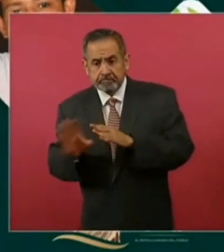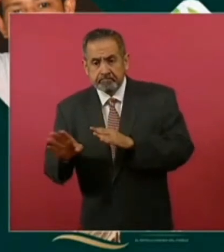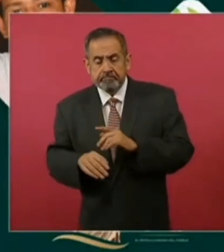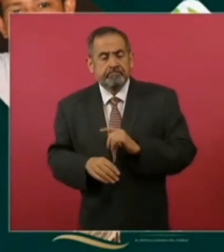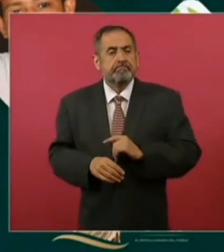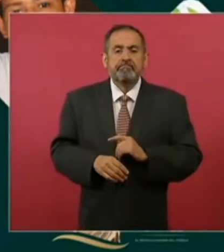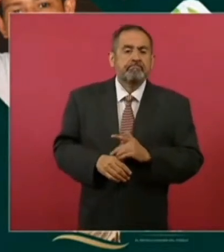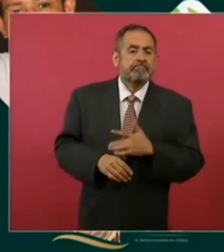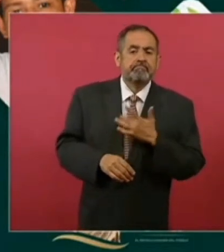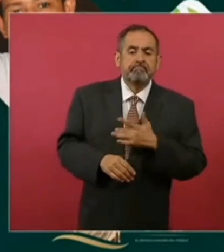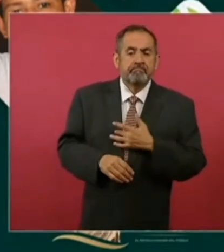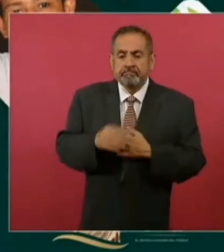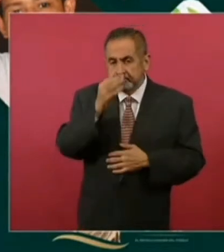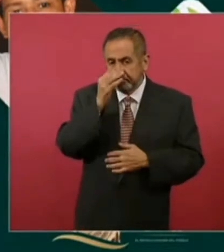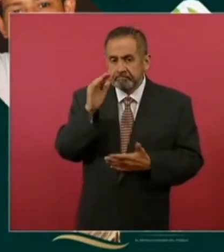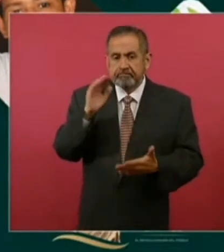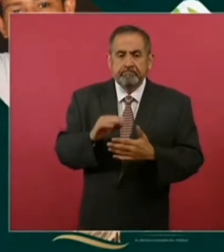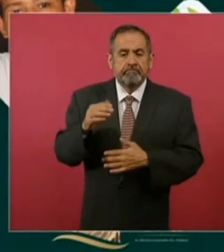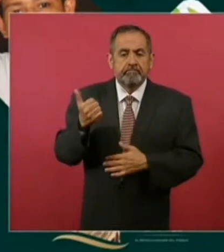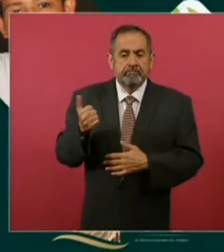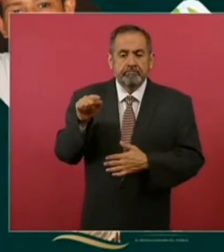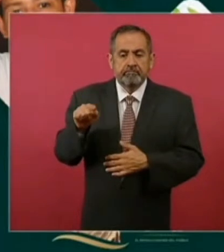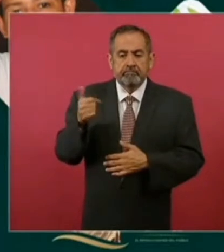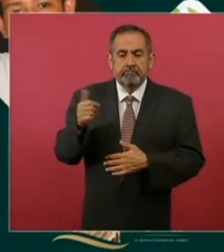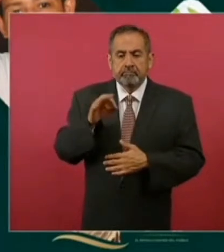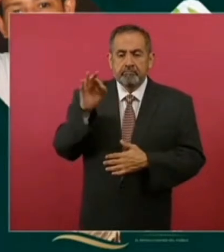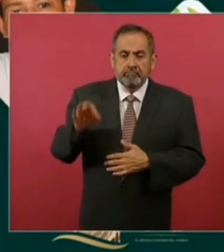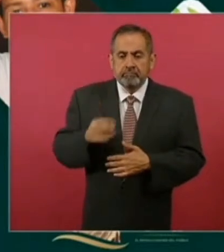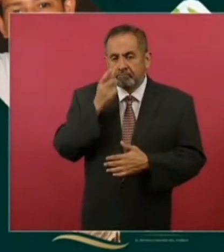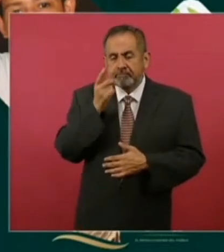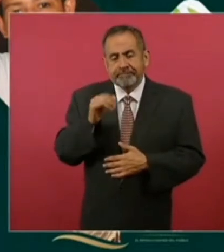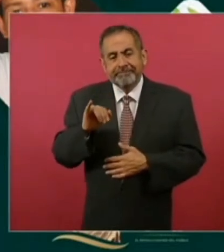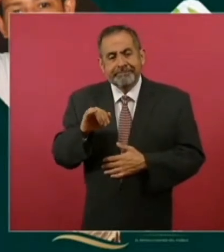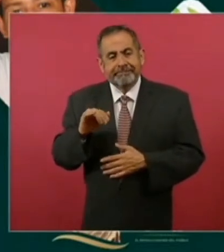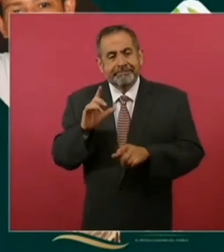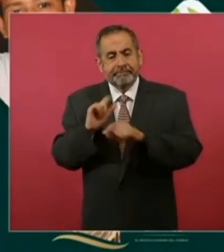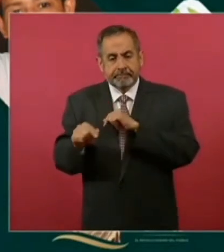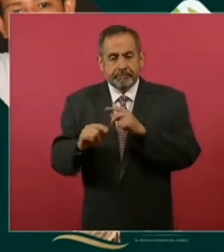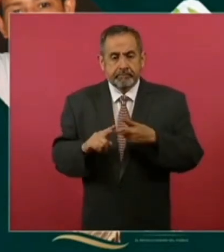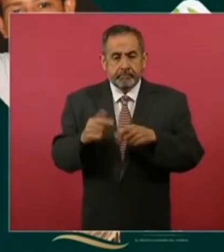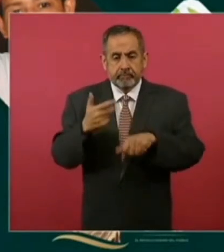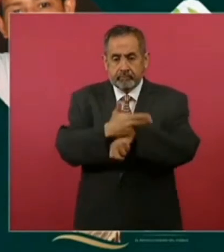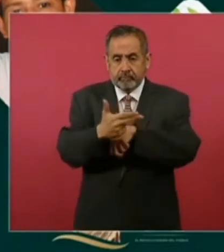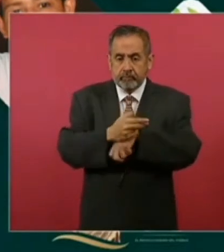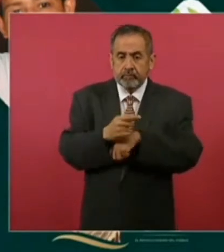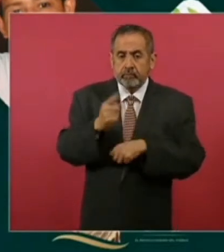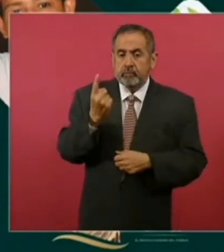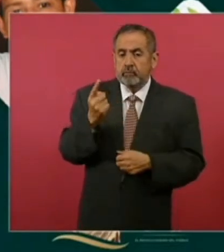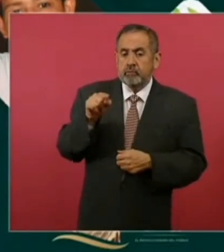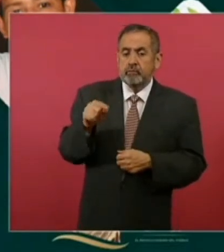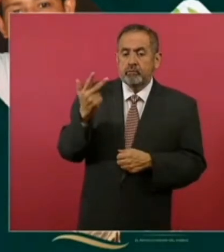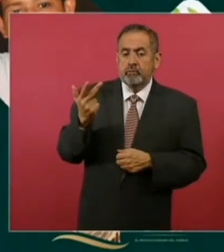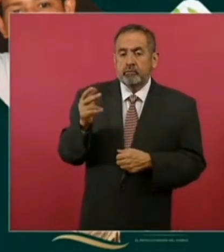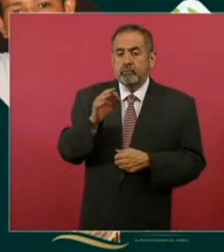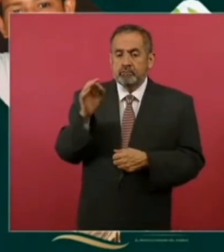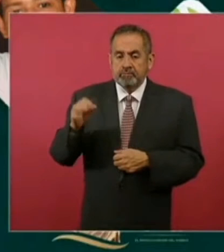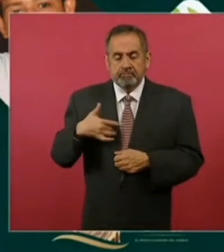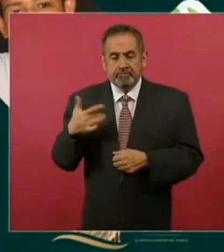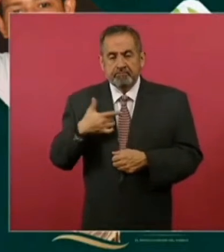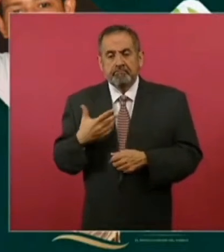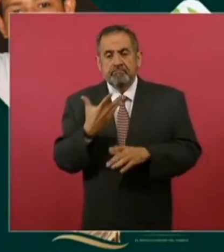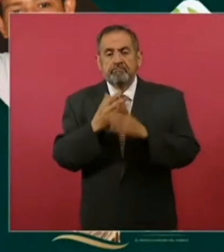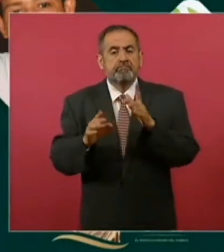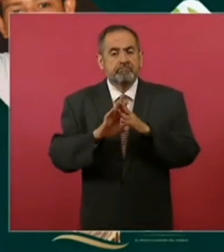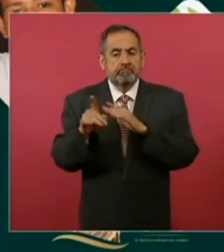Salvador en Sembrando Vida, solo el 6.6% consideraría emigrar y en el caso de Honduras, solo el 1.8% consideraría emigrar.